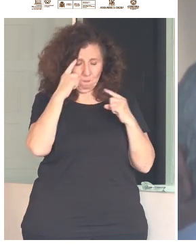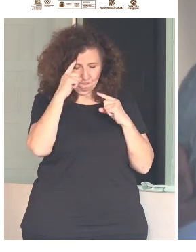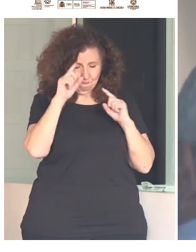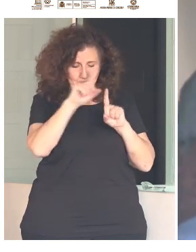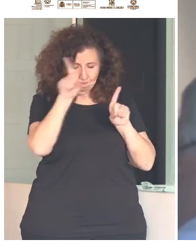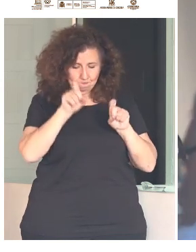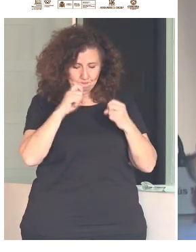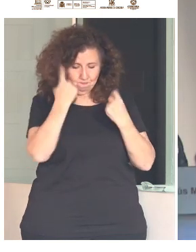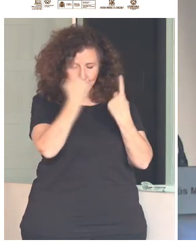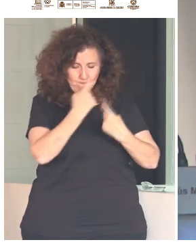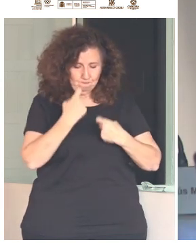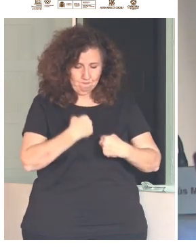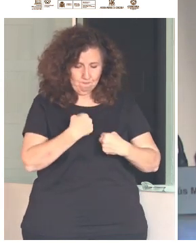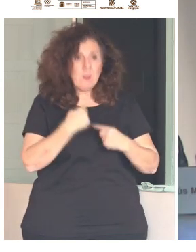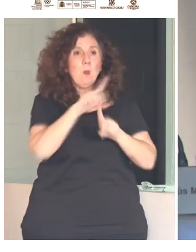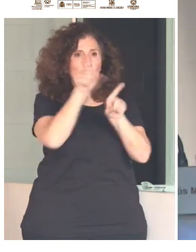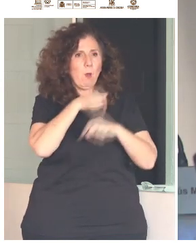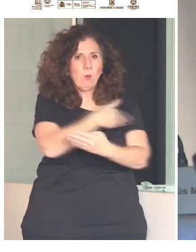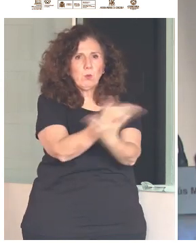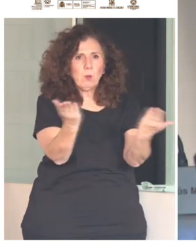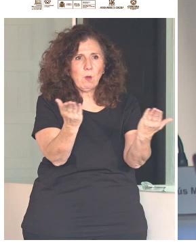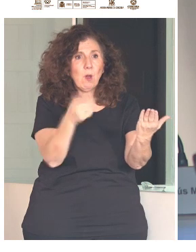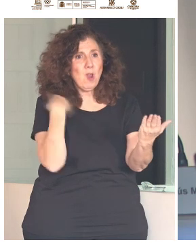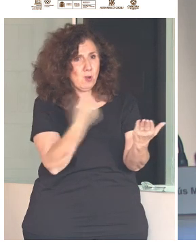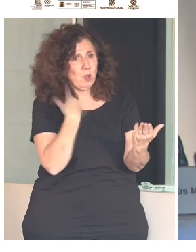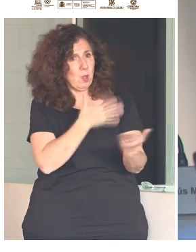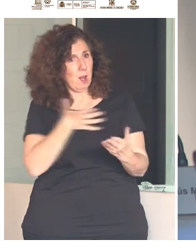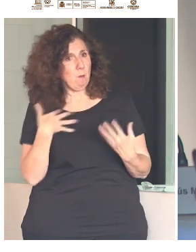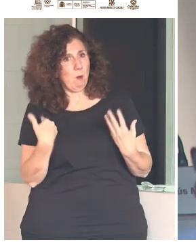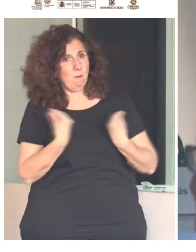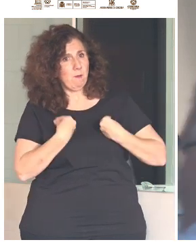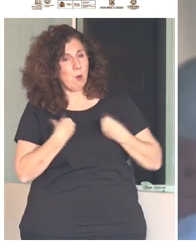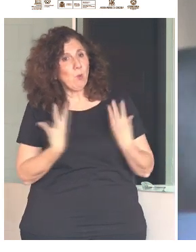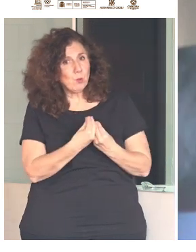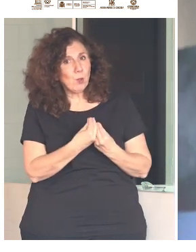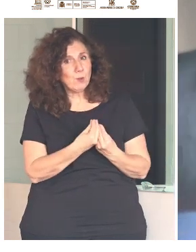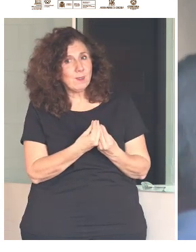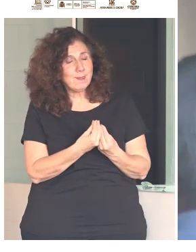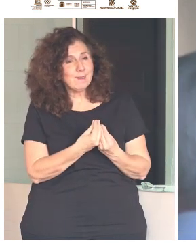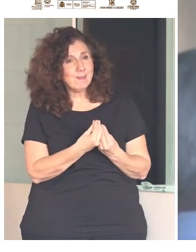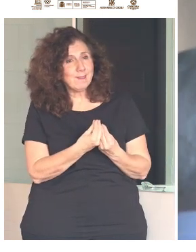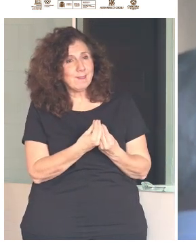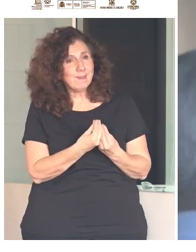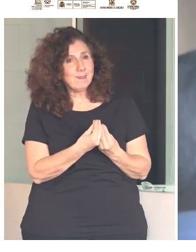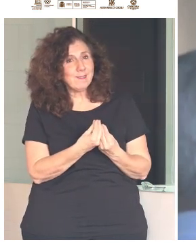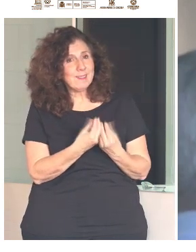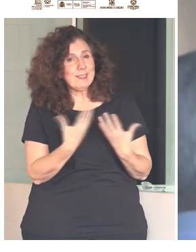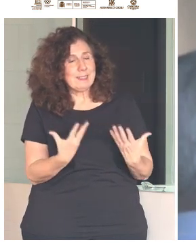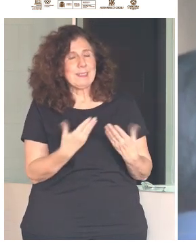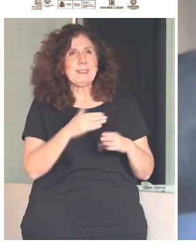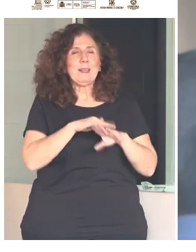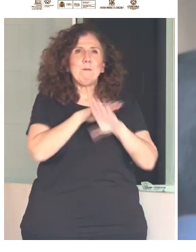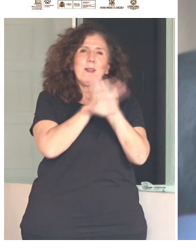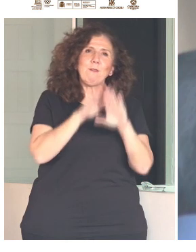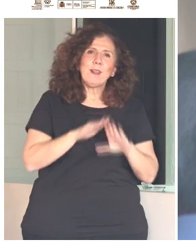pregunto a ustedes si realmente queremos vivir juntos, porque al fin y al cabo de eso se trata. Ya finalizo,